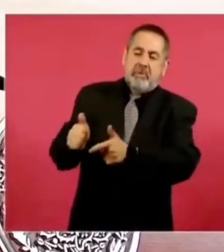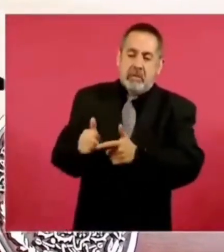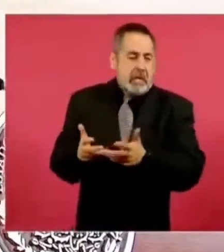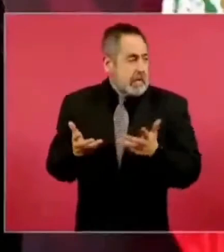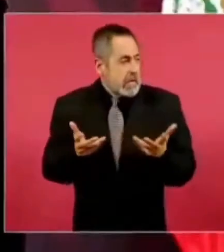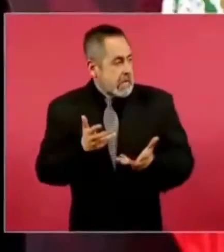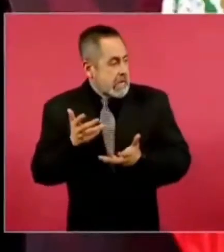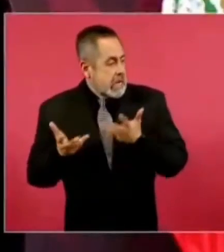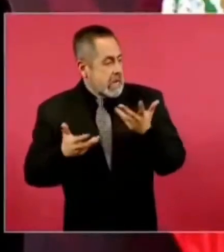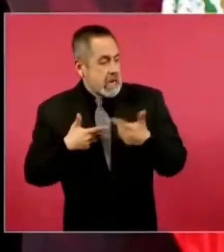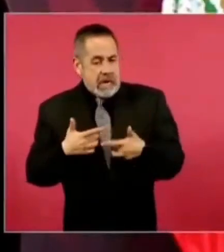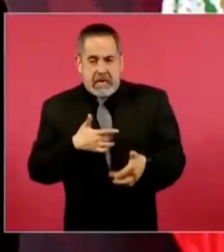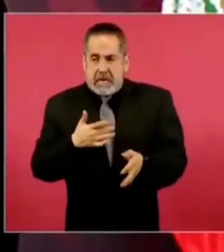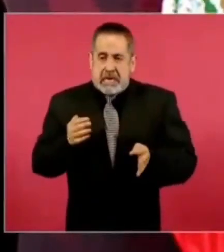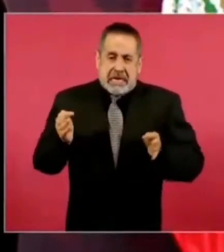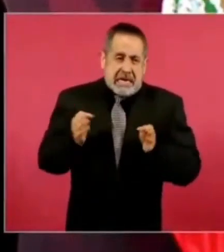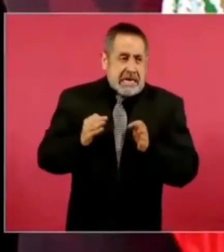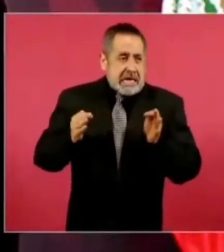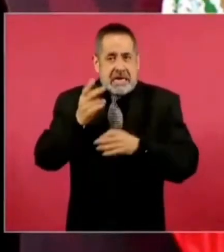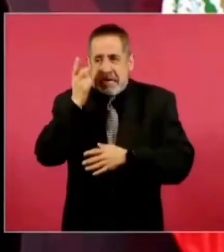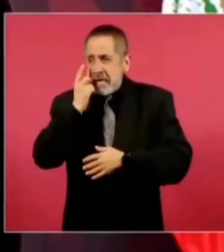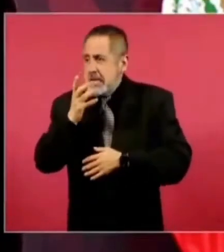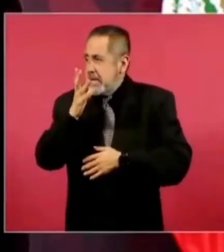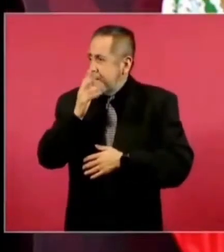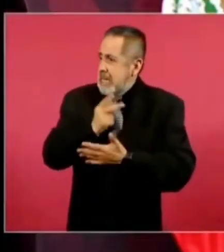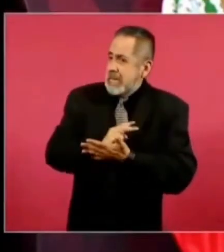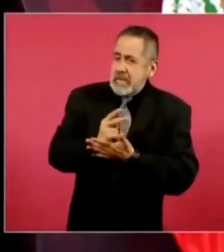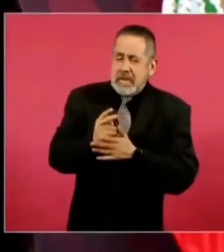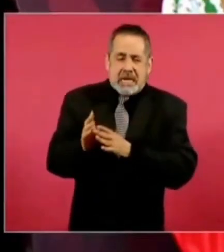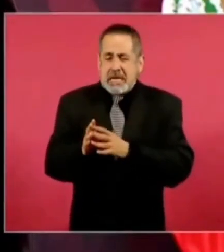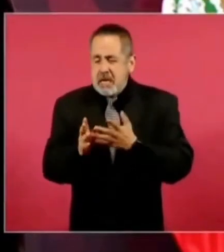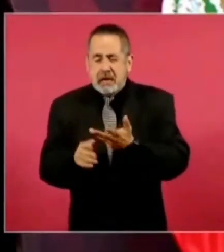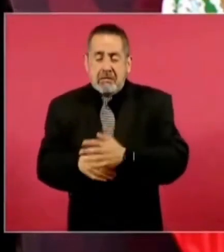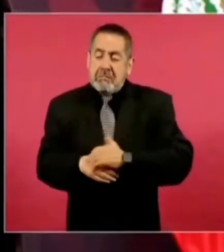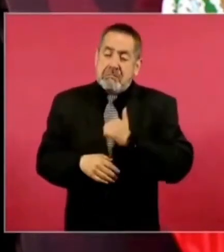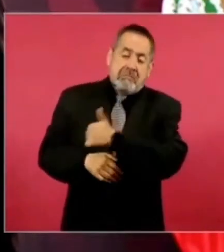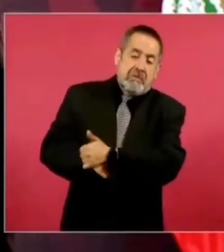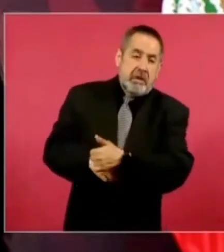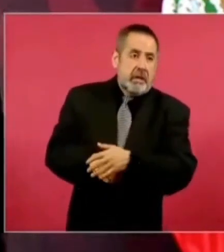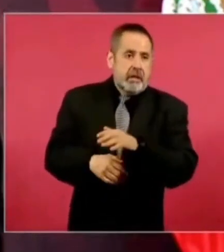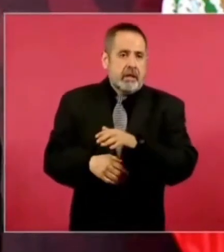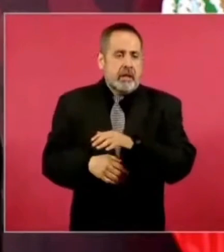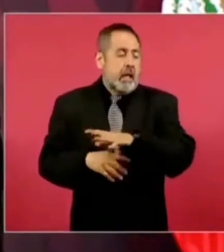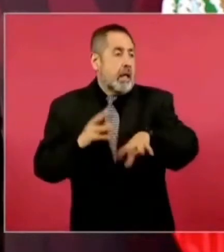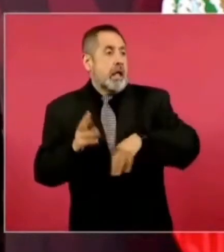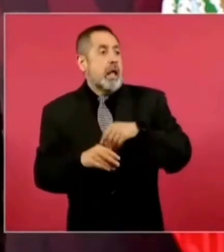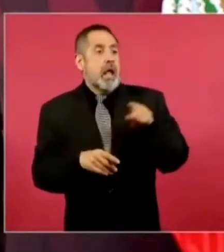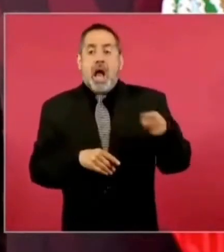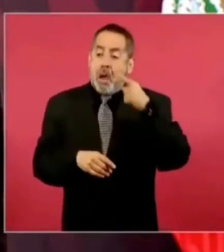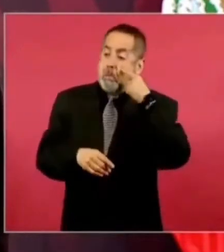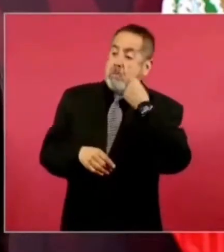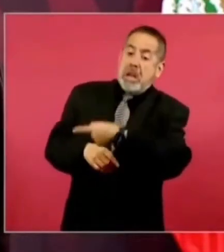politiquero y piensan que con eso ganan votos.